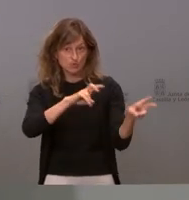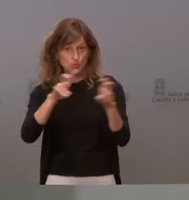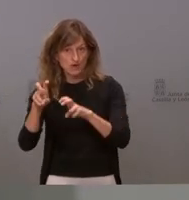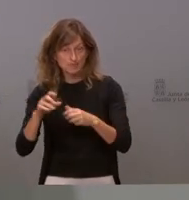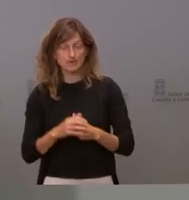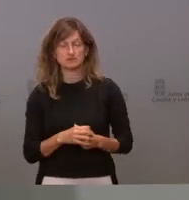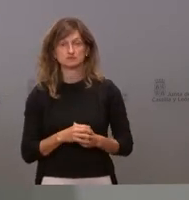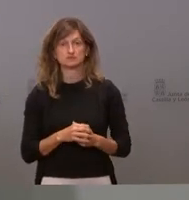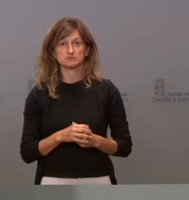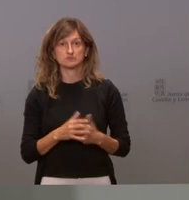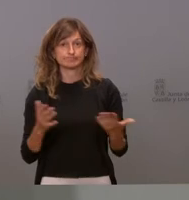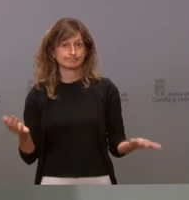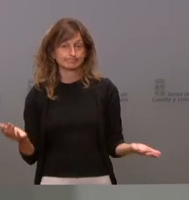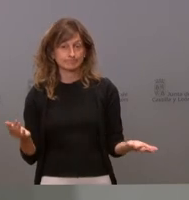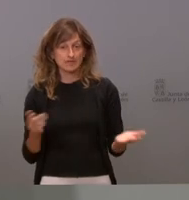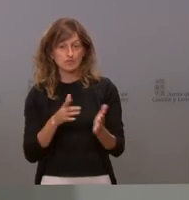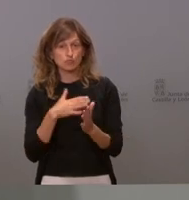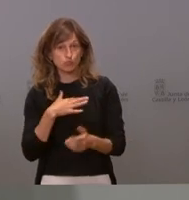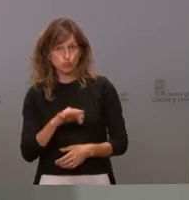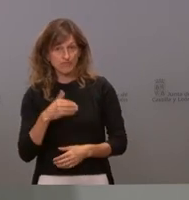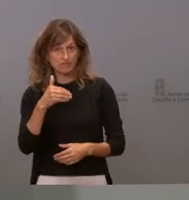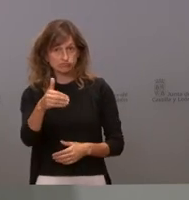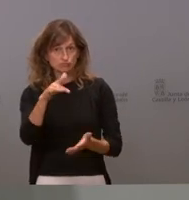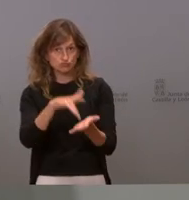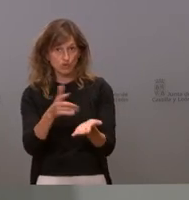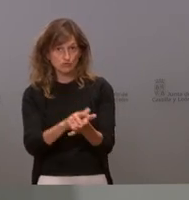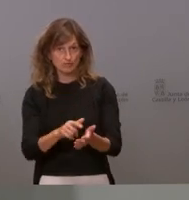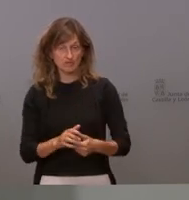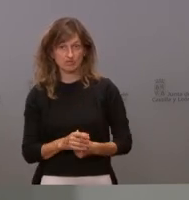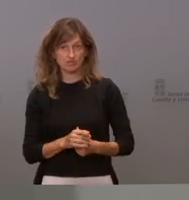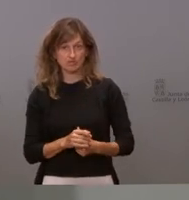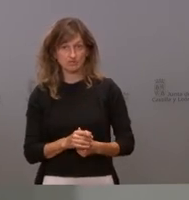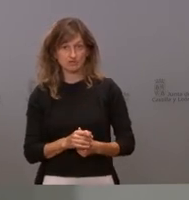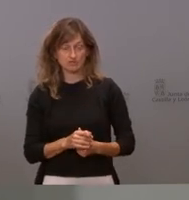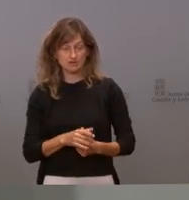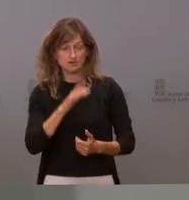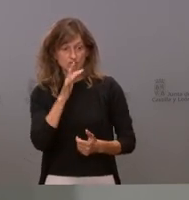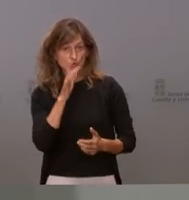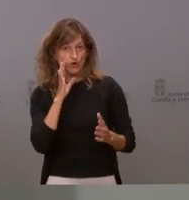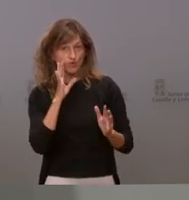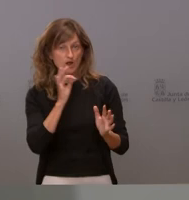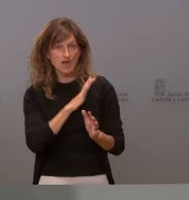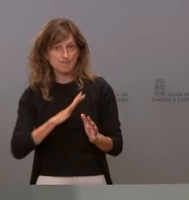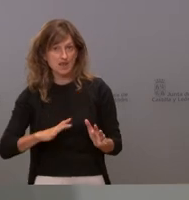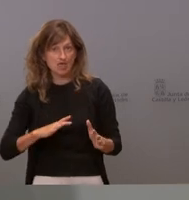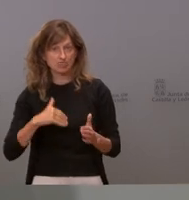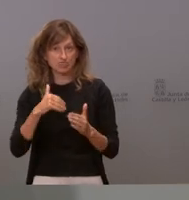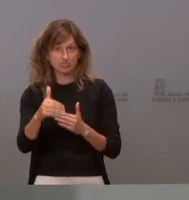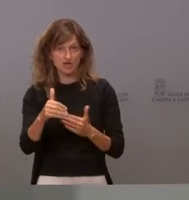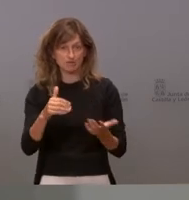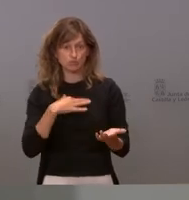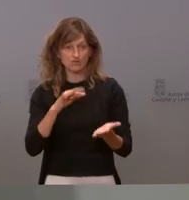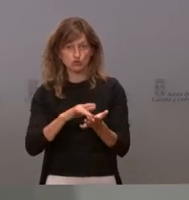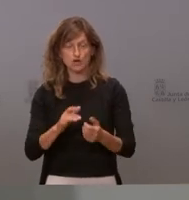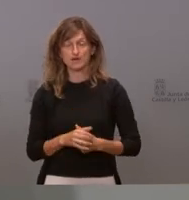y esto es muy posible que nos ocurra porque de hecho es una cosa que se había amenazado ya reiteradas veces que podía ocurrir